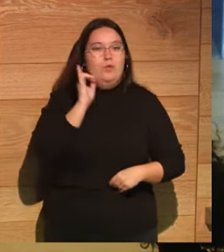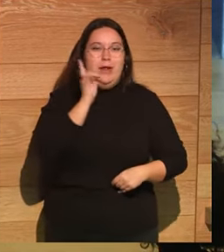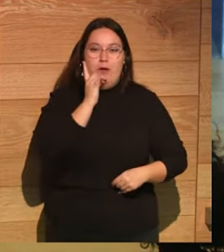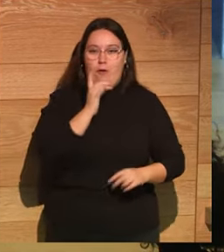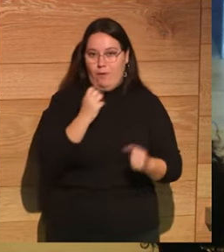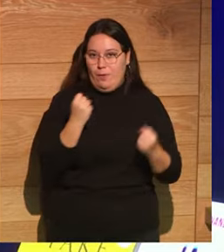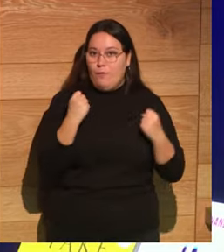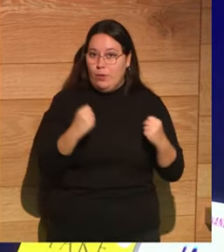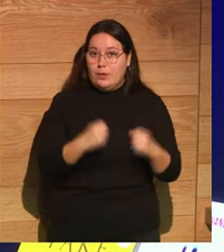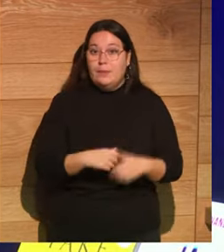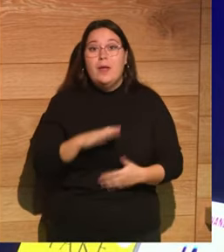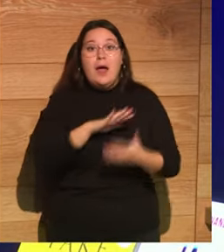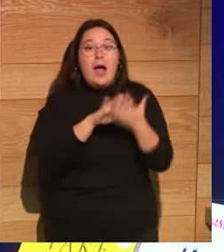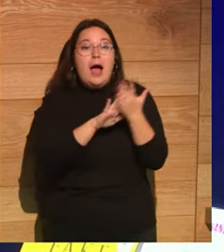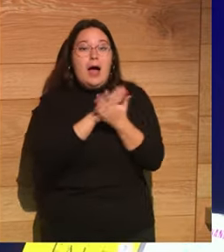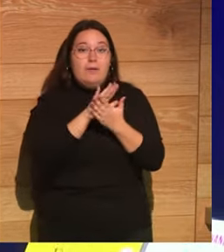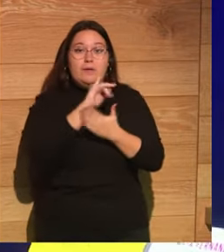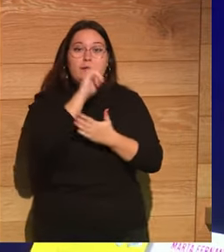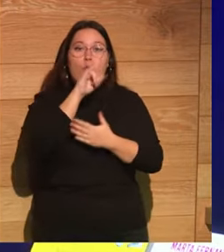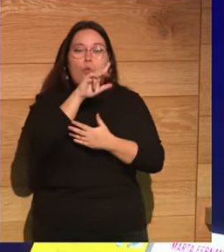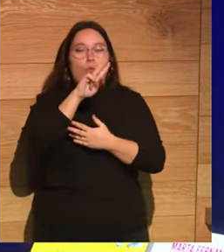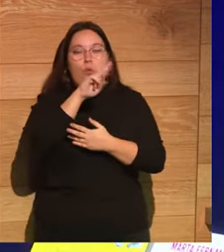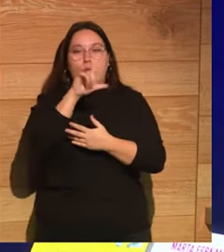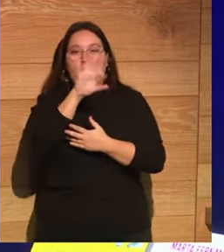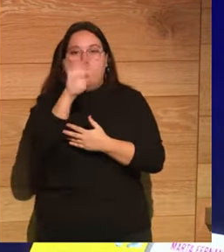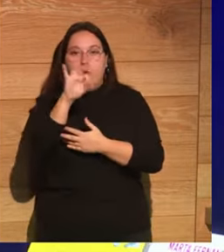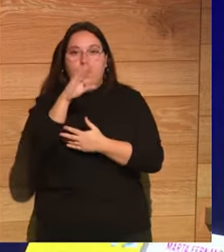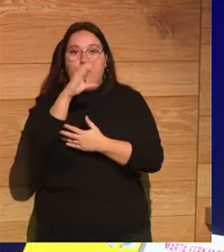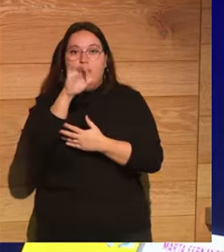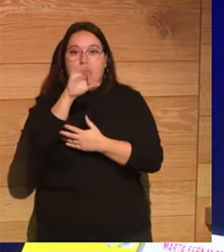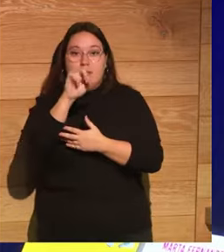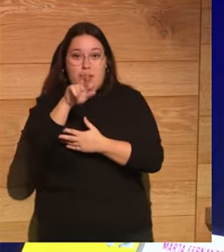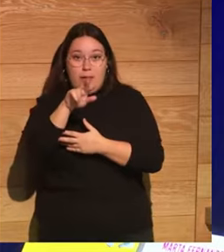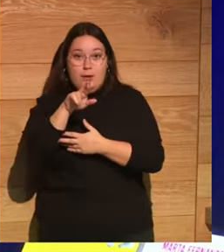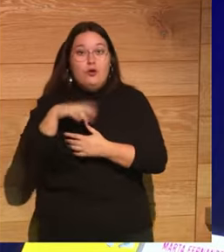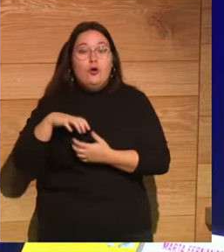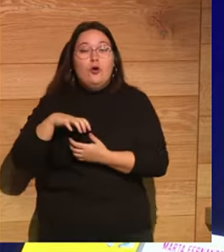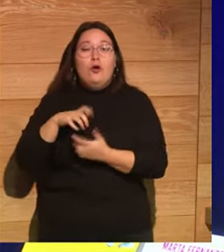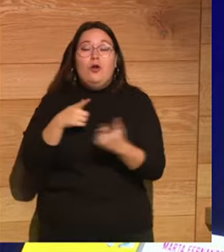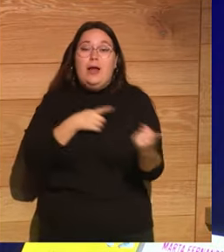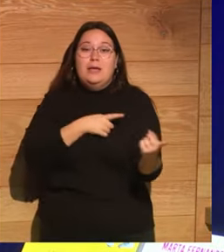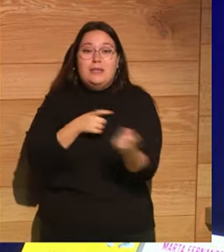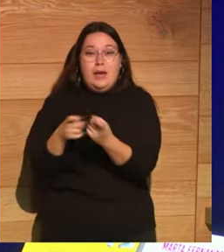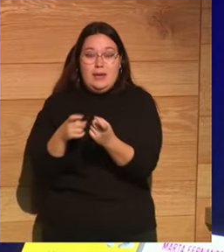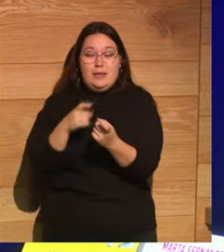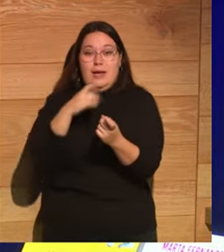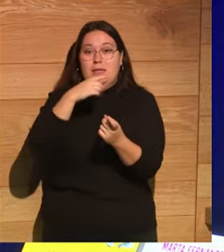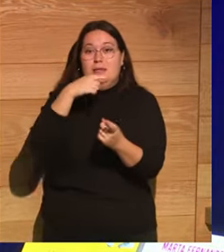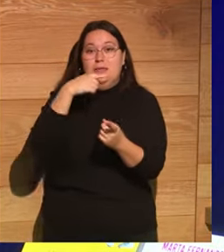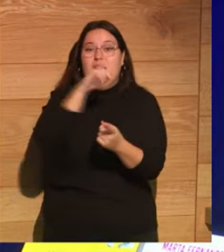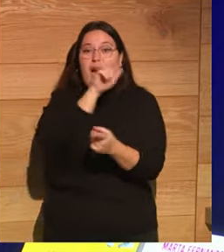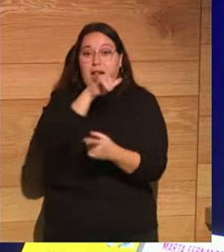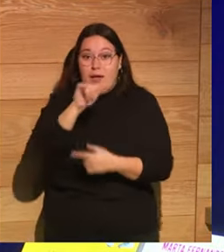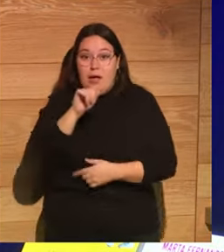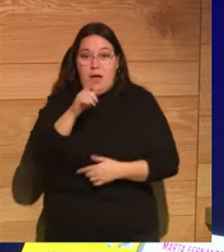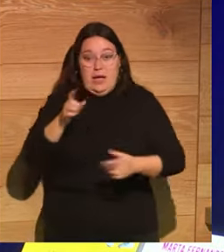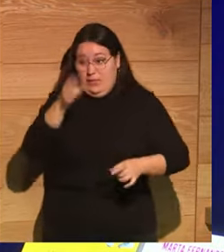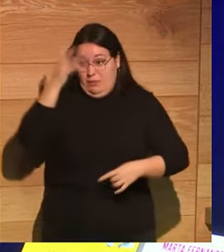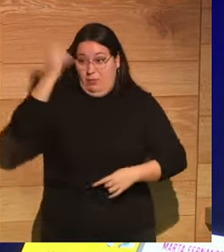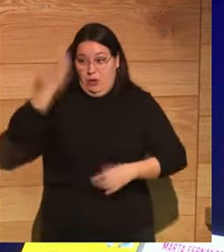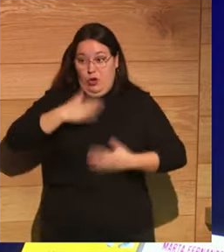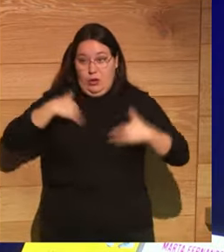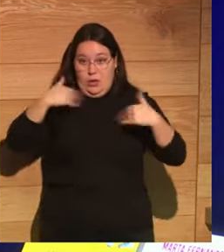gravísimo. Hablabas de Julio César, él escribe de velo gálico La guerra de las Galias en primera persona y se inventa lo que quiere.